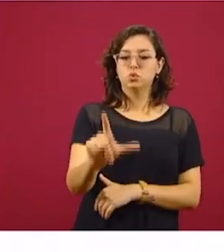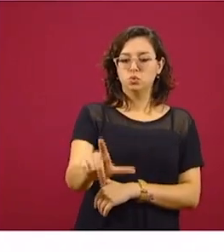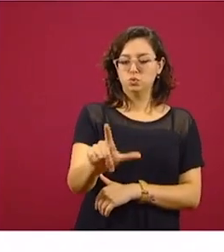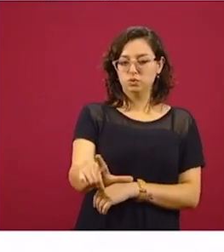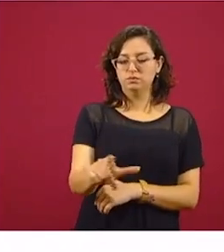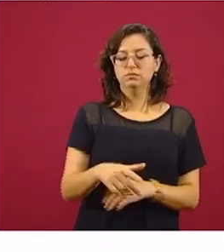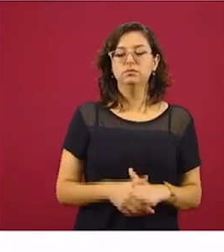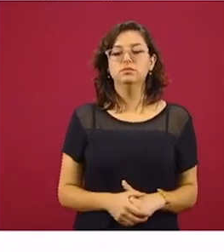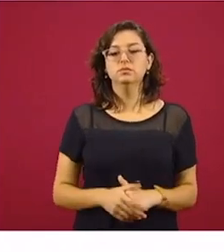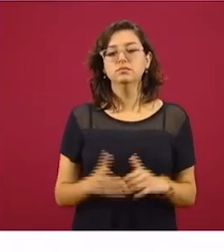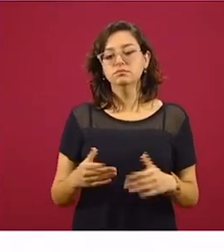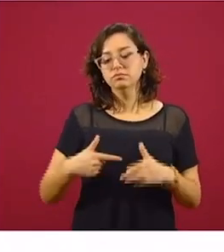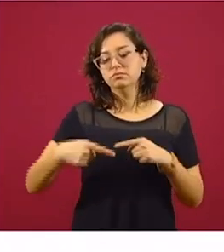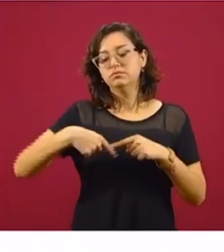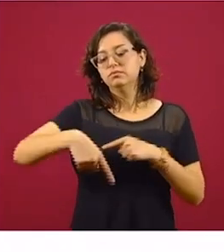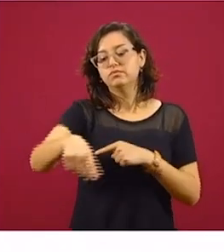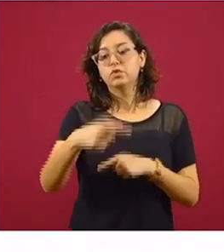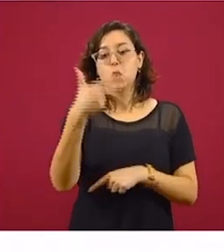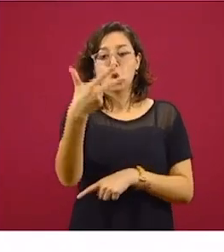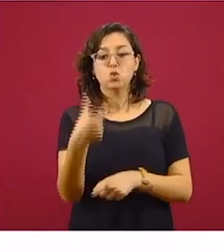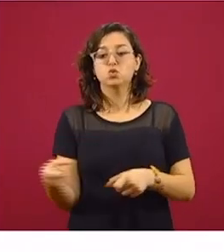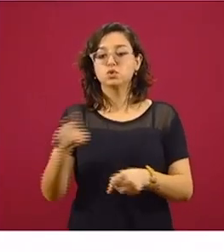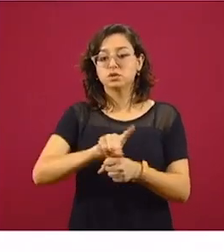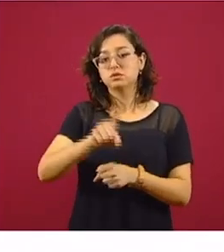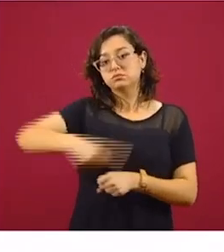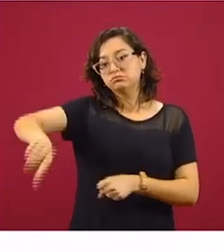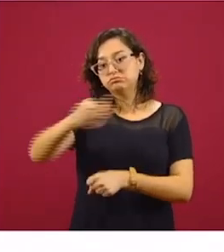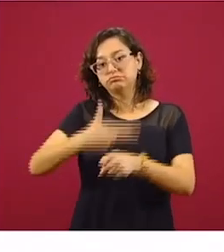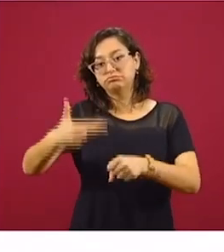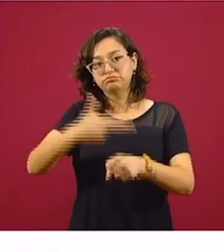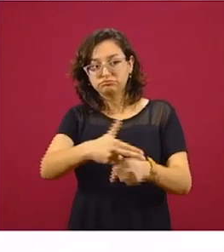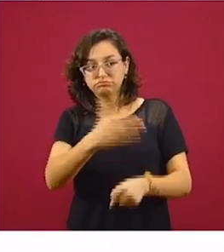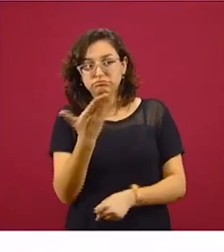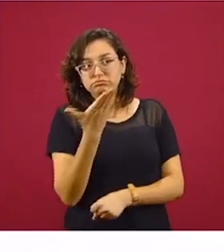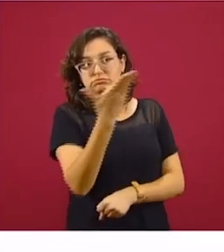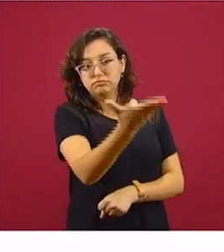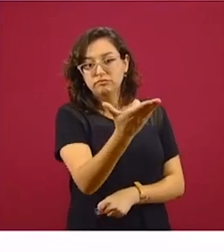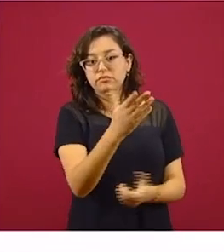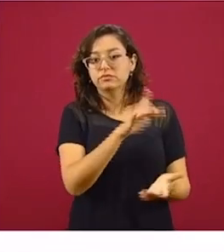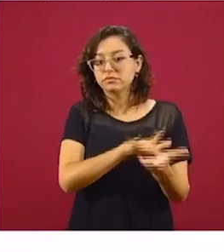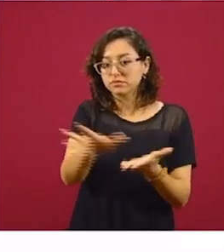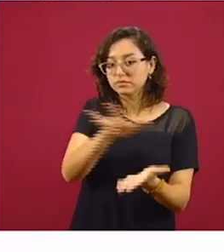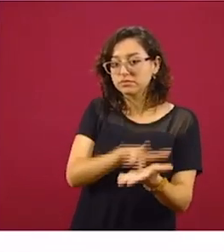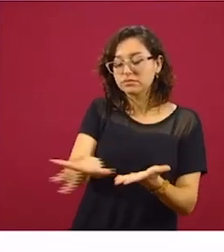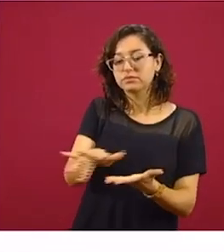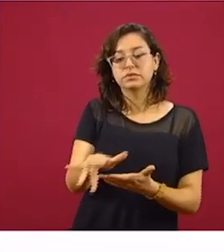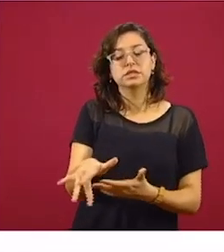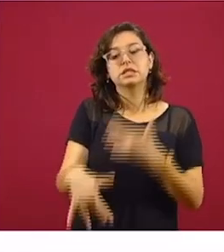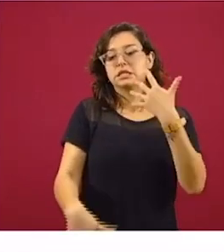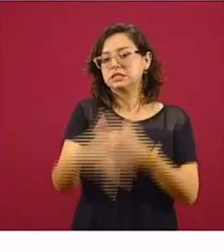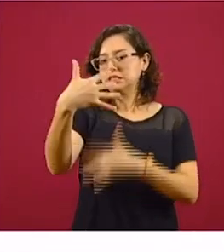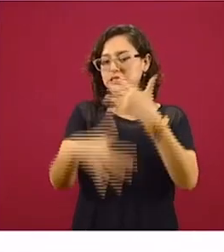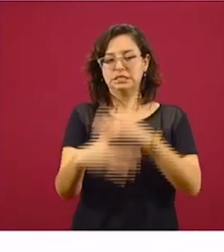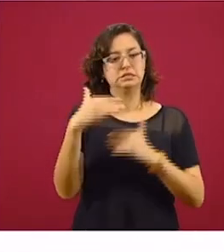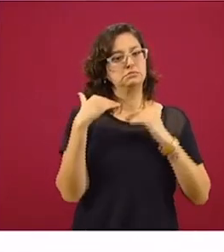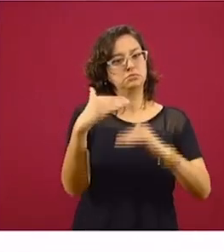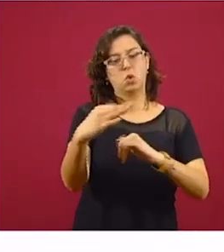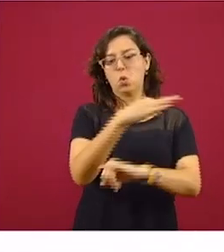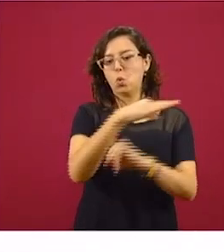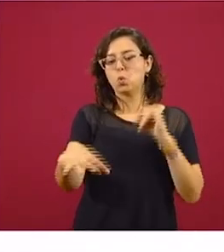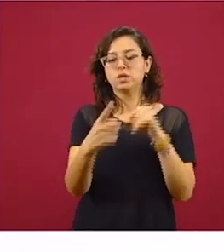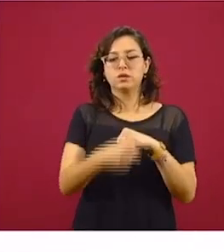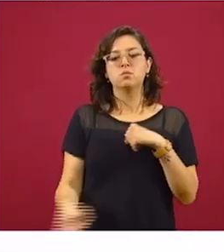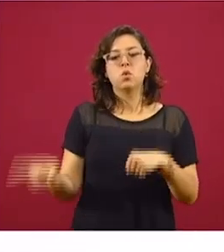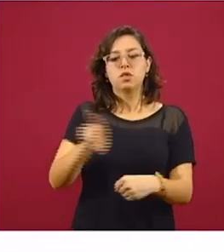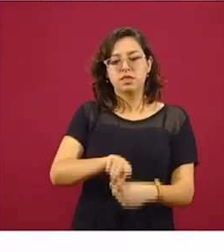todavía ocho días para poder hacer la solicitud, el 15 es la fecha final de esta